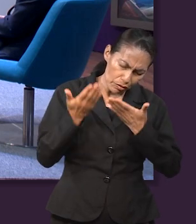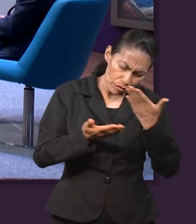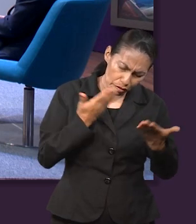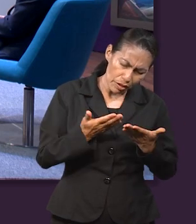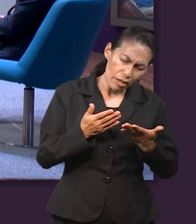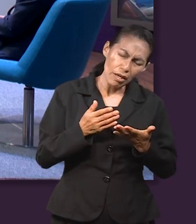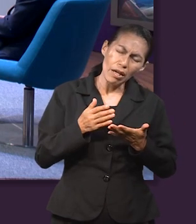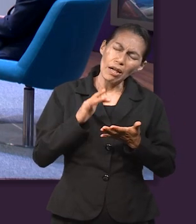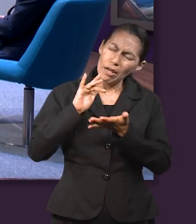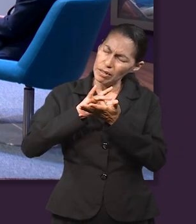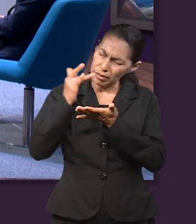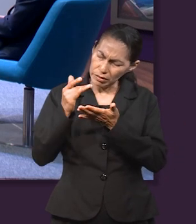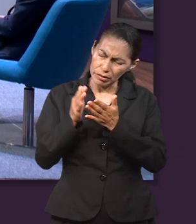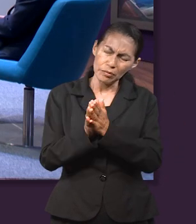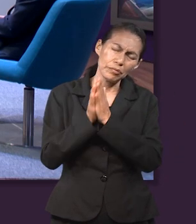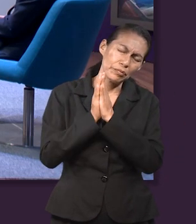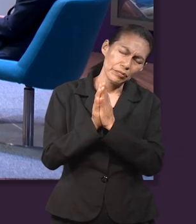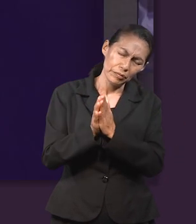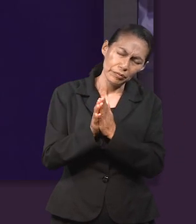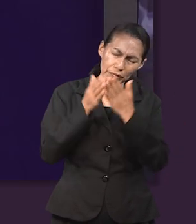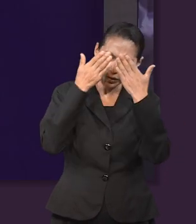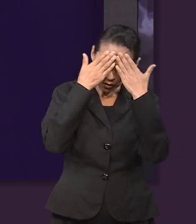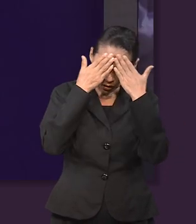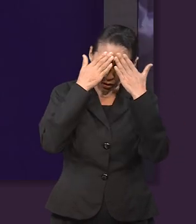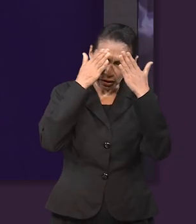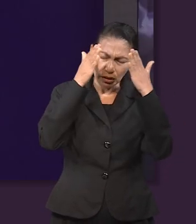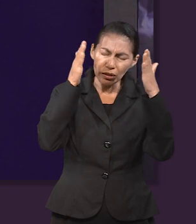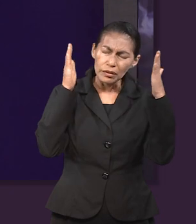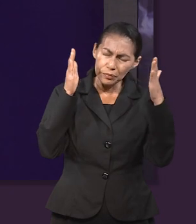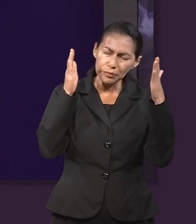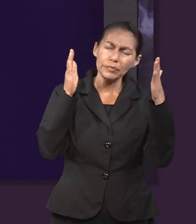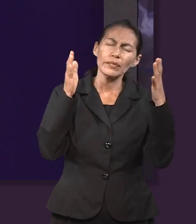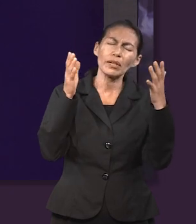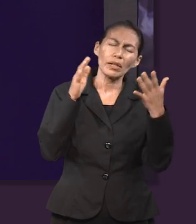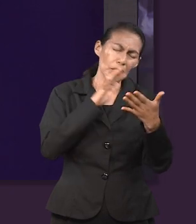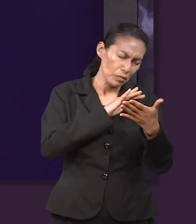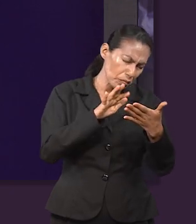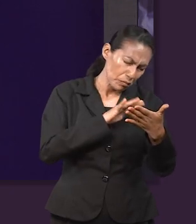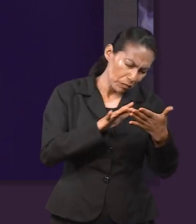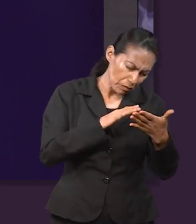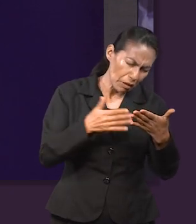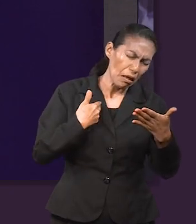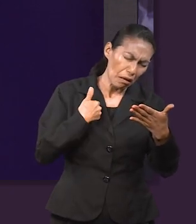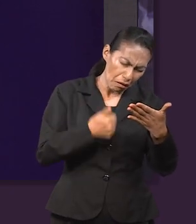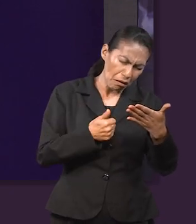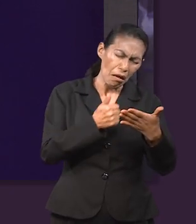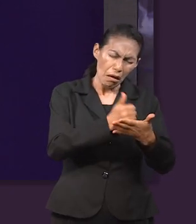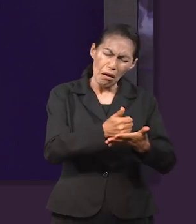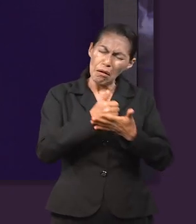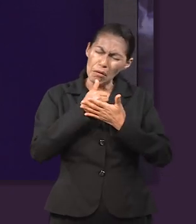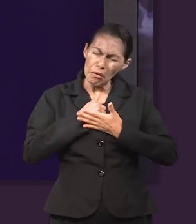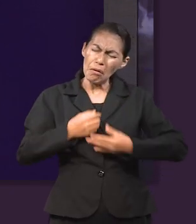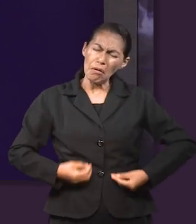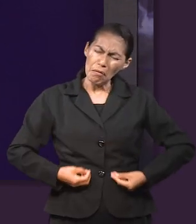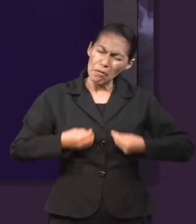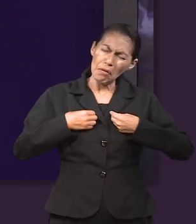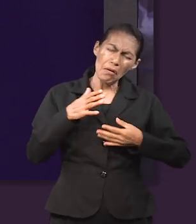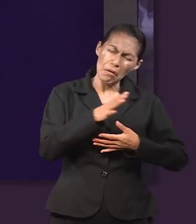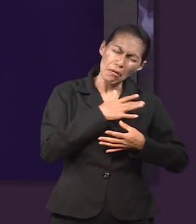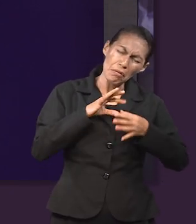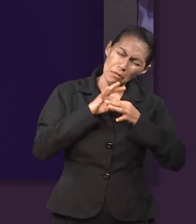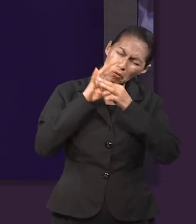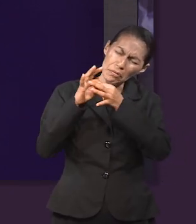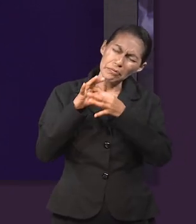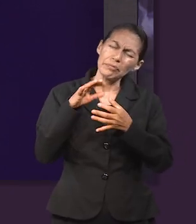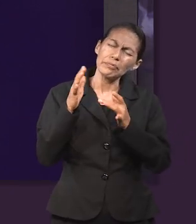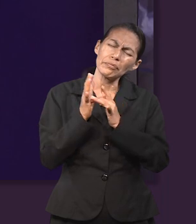estudio de esta semana. Te pedimos que nos dirijas y que podamos encontrar en los textos y en nuestro repaso algo que nos pueda ayudar para nuestra